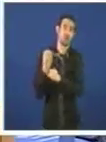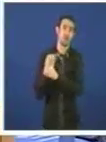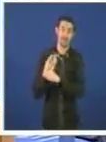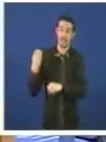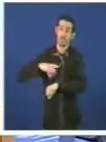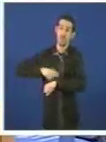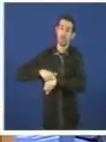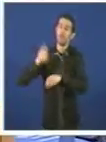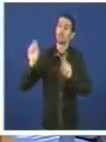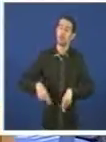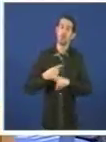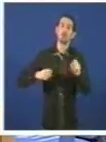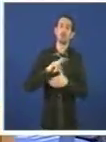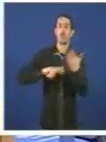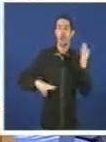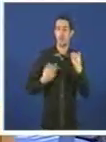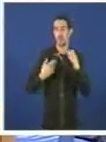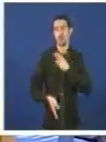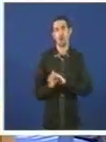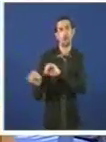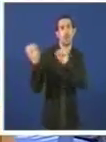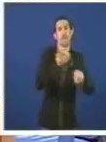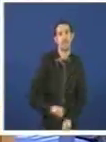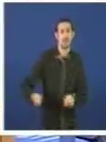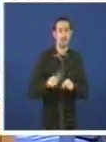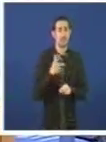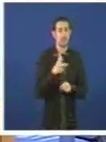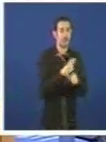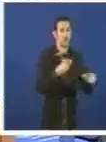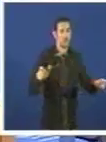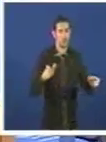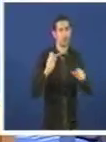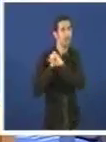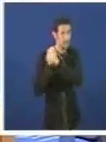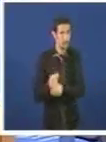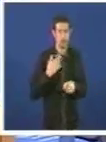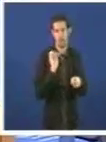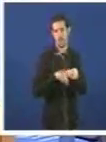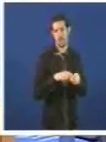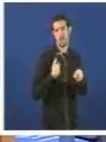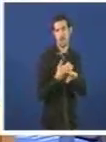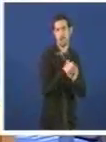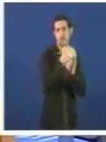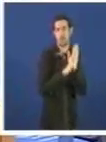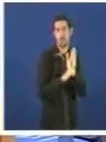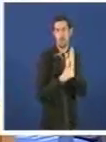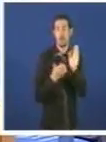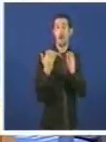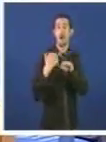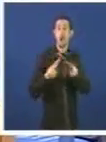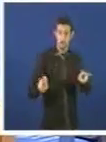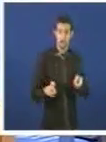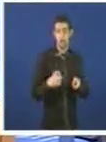tanto, a xunta de Galicia está a defender os dereitos das persoas que xa estaban incorporadas, que por certo eran ben pocas, señor Parga, que eran